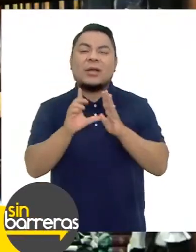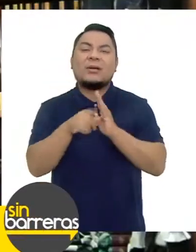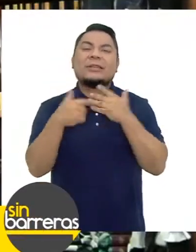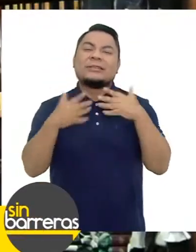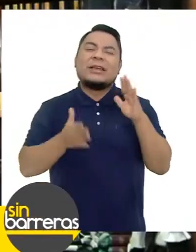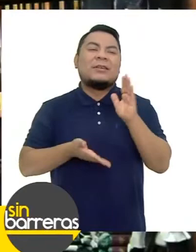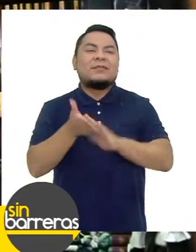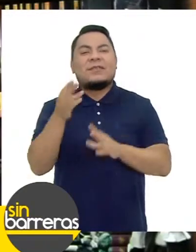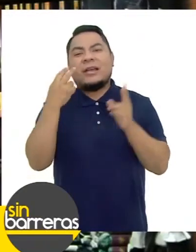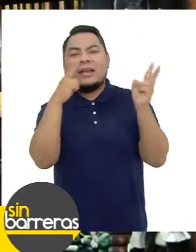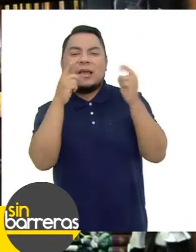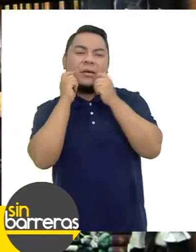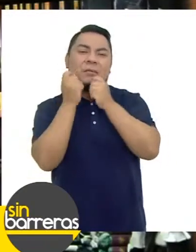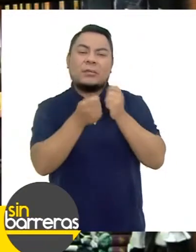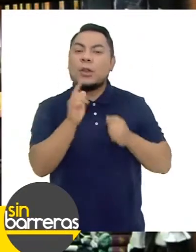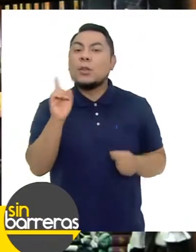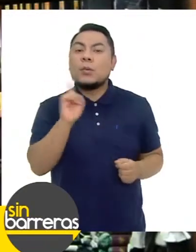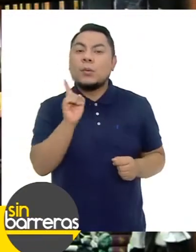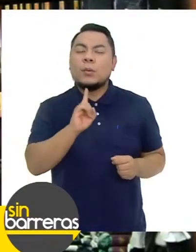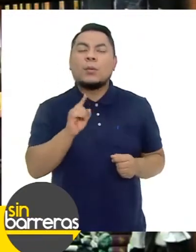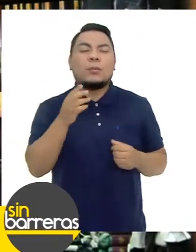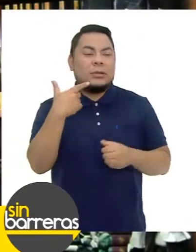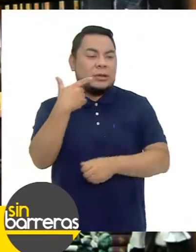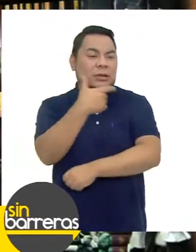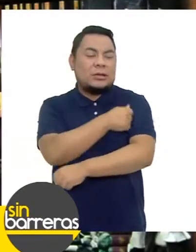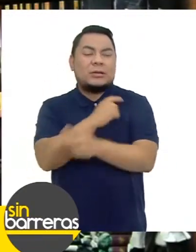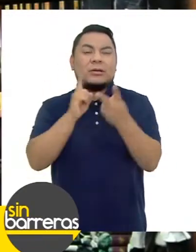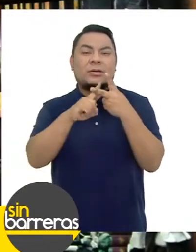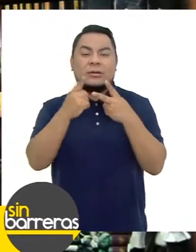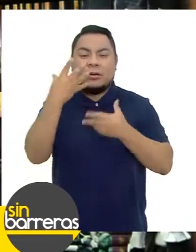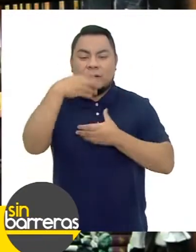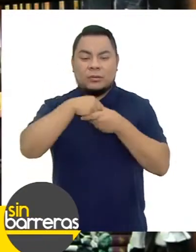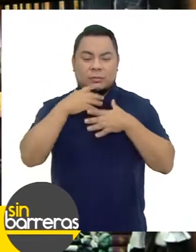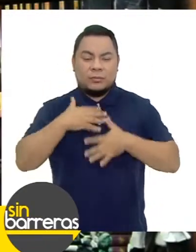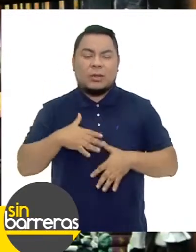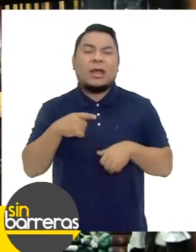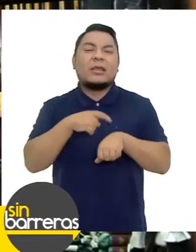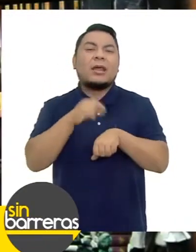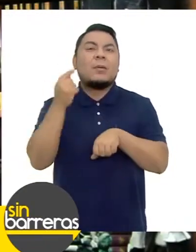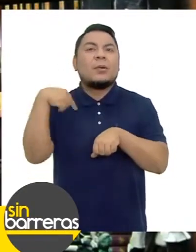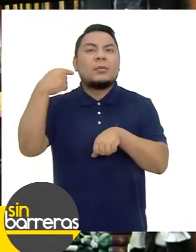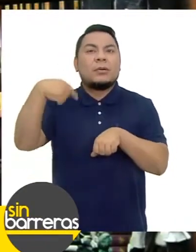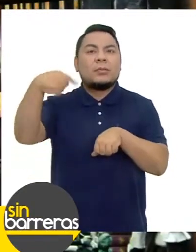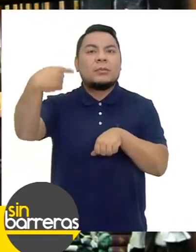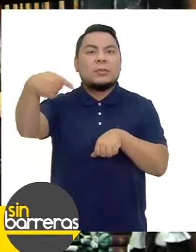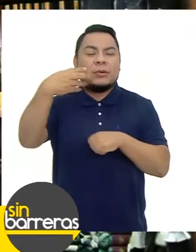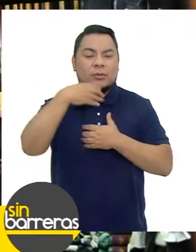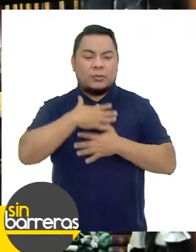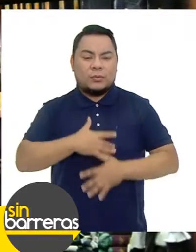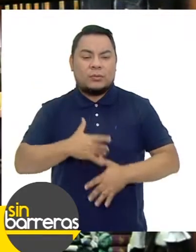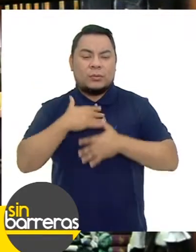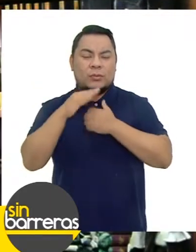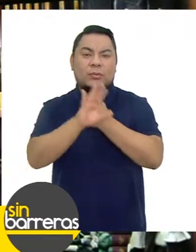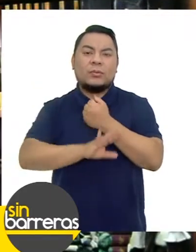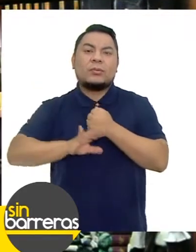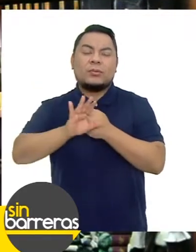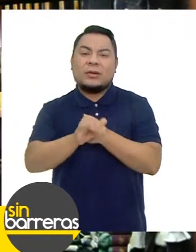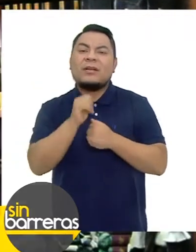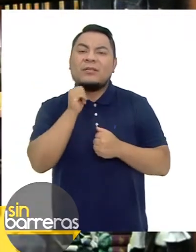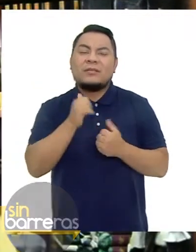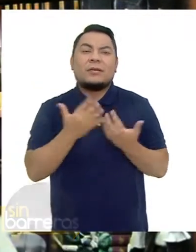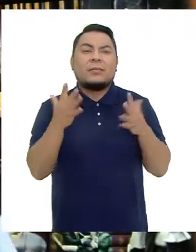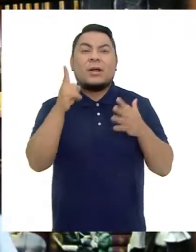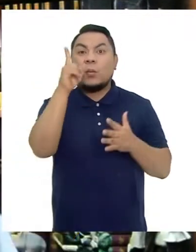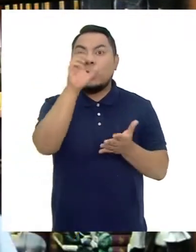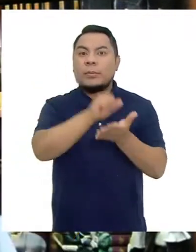fácilmente ya salir No, tienen que esperar un tiempo a crear los anticuerpos Que a veces toma más tiempo que en los más jóvenes Estamos hablando de probablemente